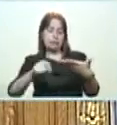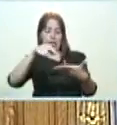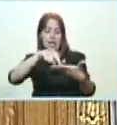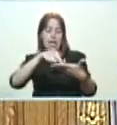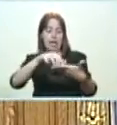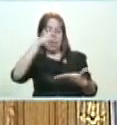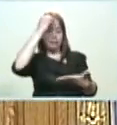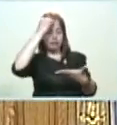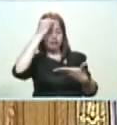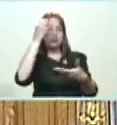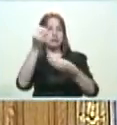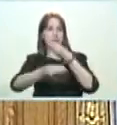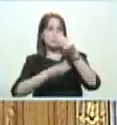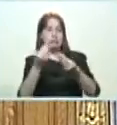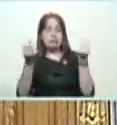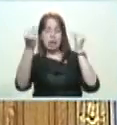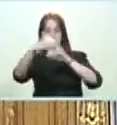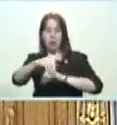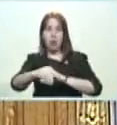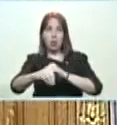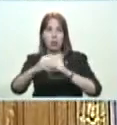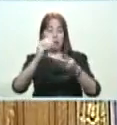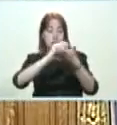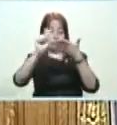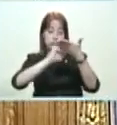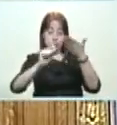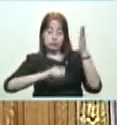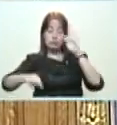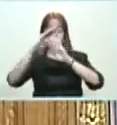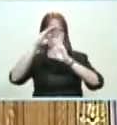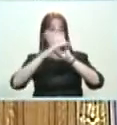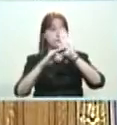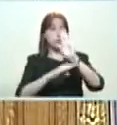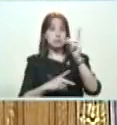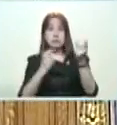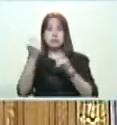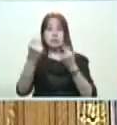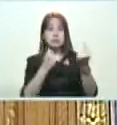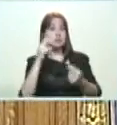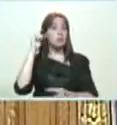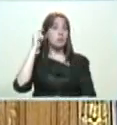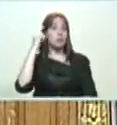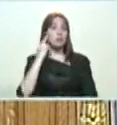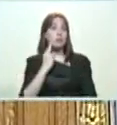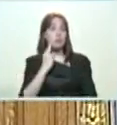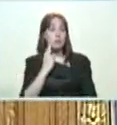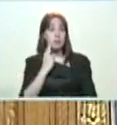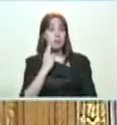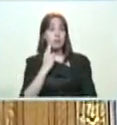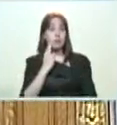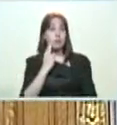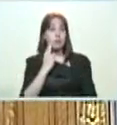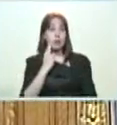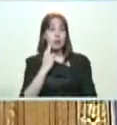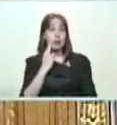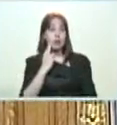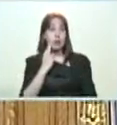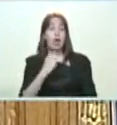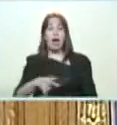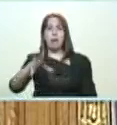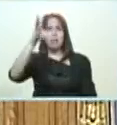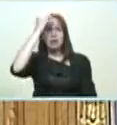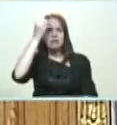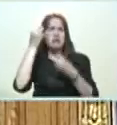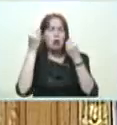recoger las propuestas ya hilvanadas en la agenda económica bolivariana. y seamos capaces de recoger